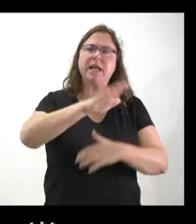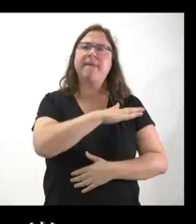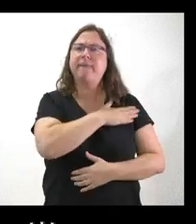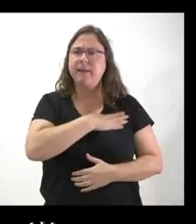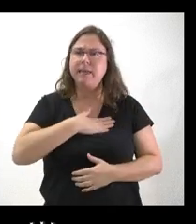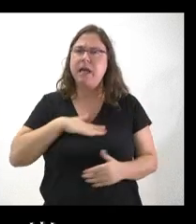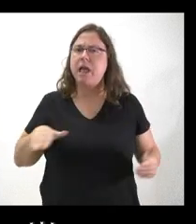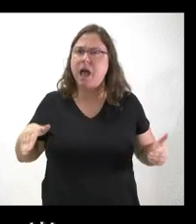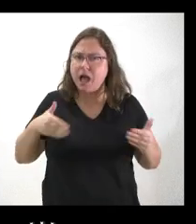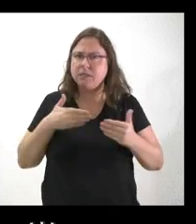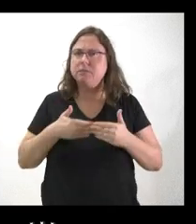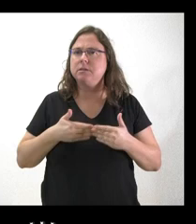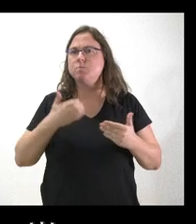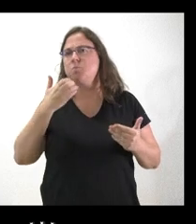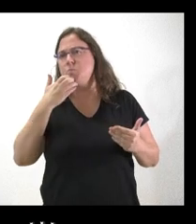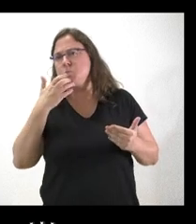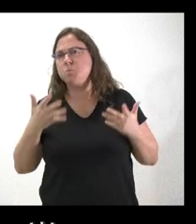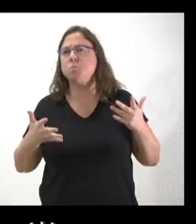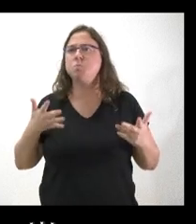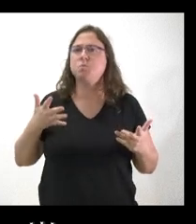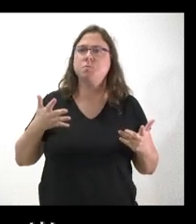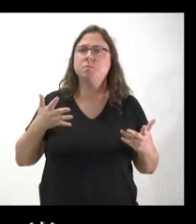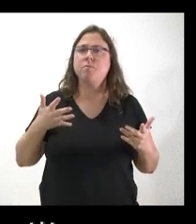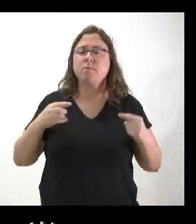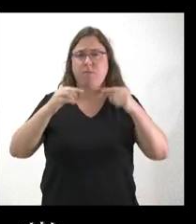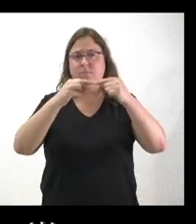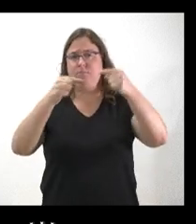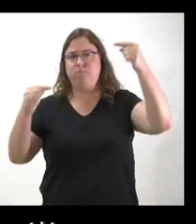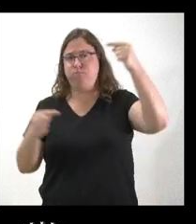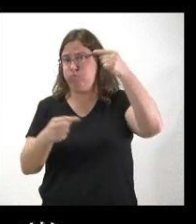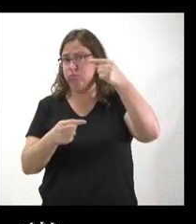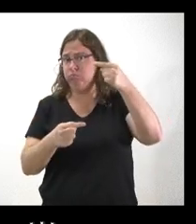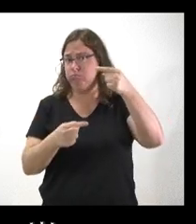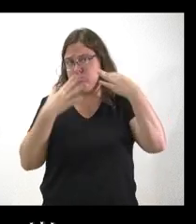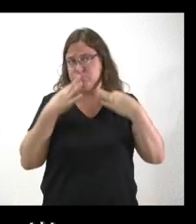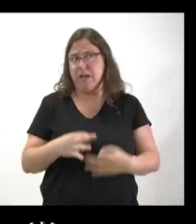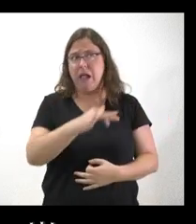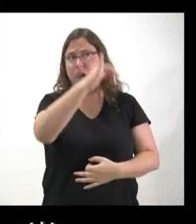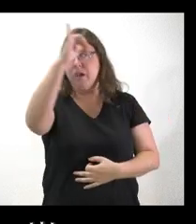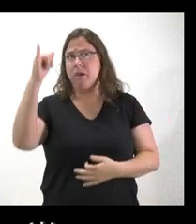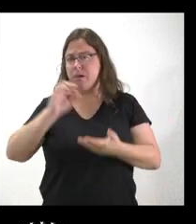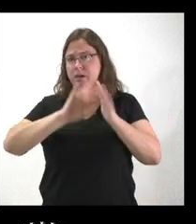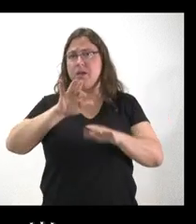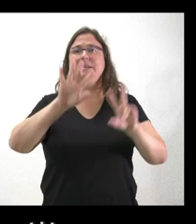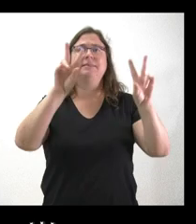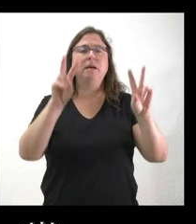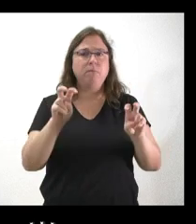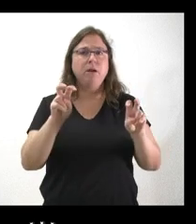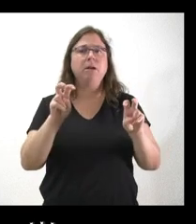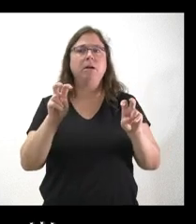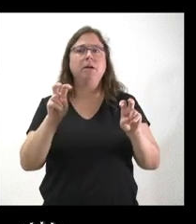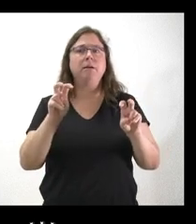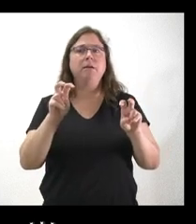el punto de que la desigualdad que efectivamente existe en España respecto a